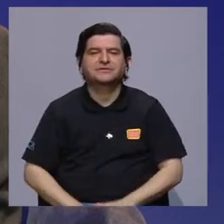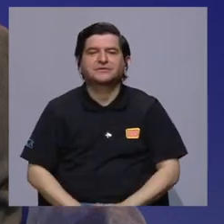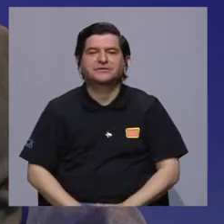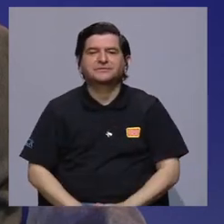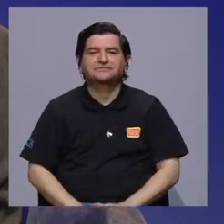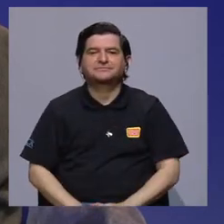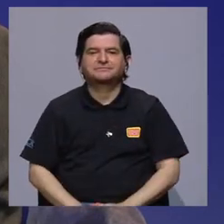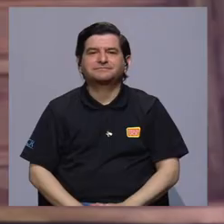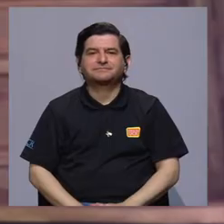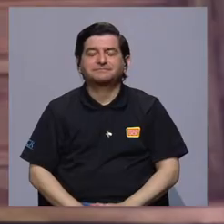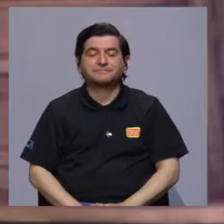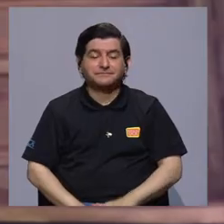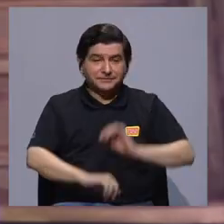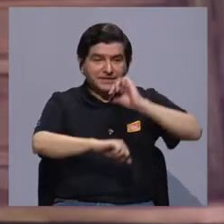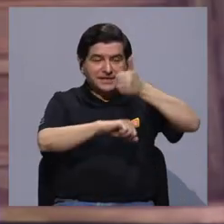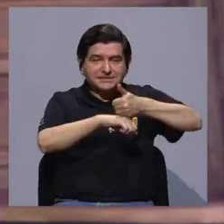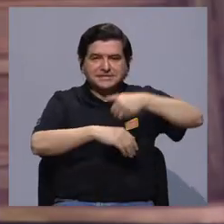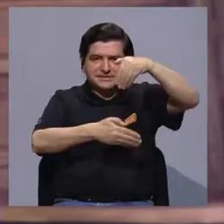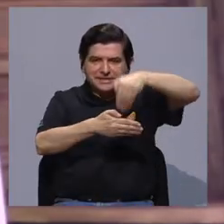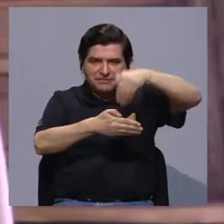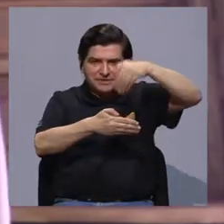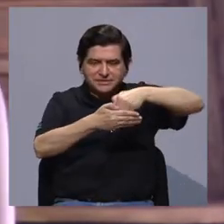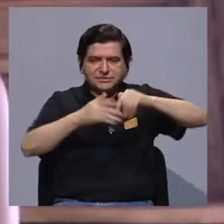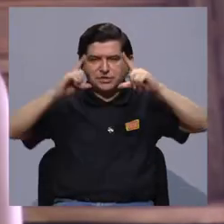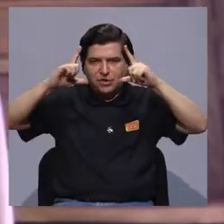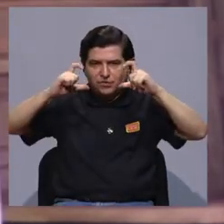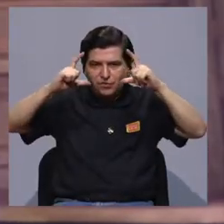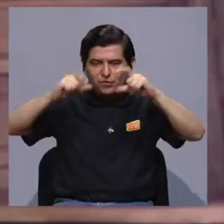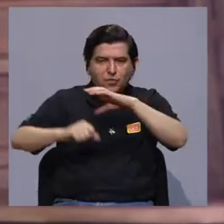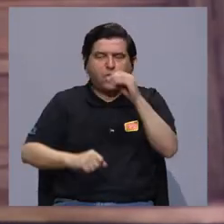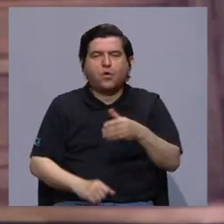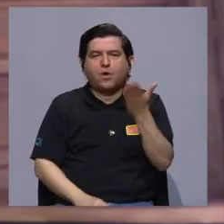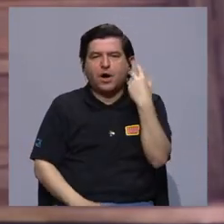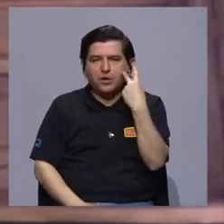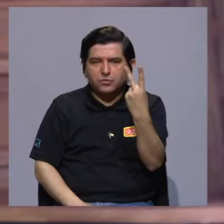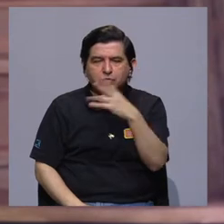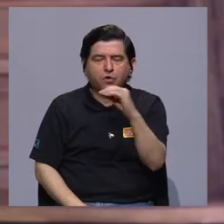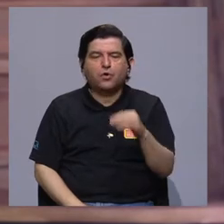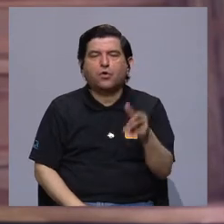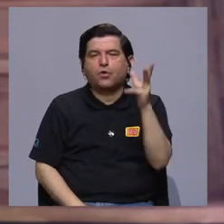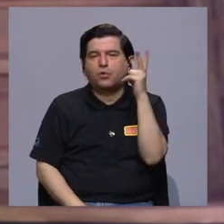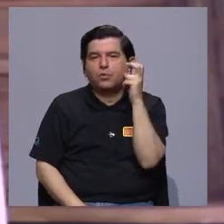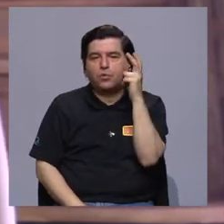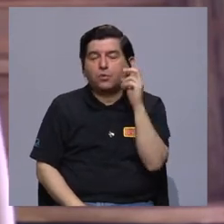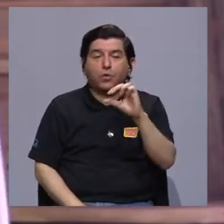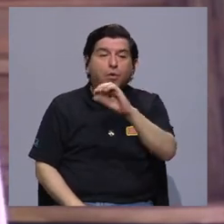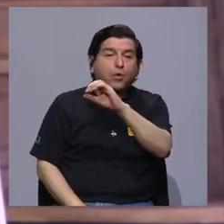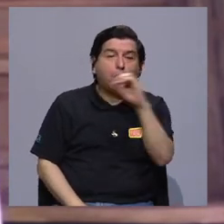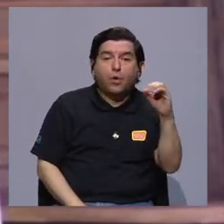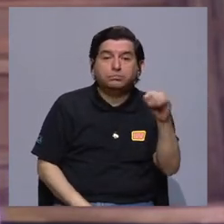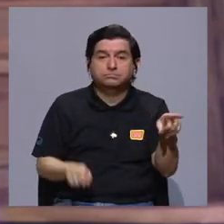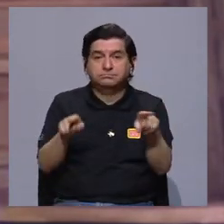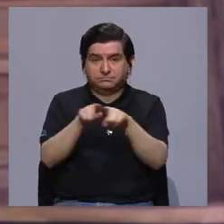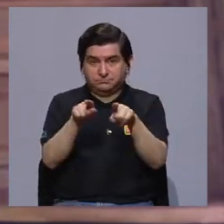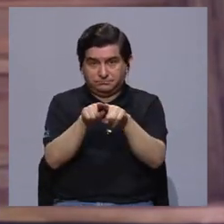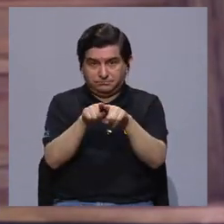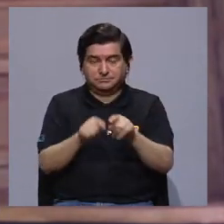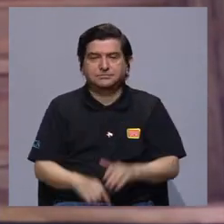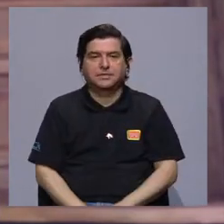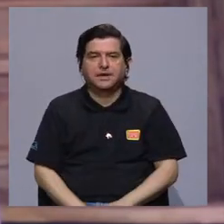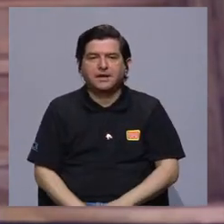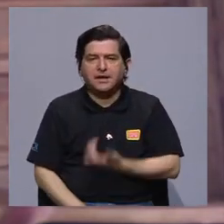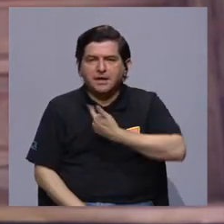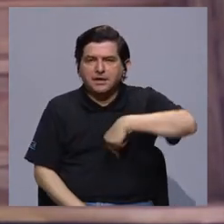se crea un registro ya sea fotográfico o audiovisual o sonoro. O por otro lado, también es